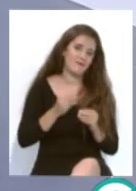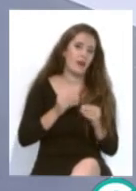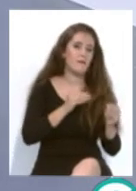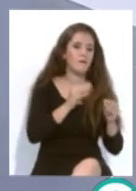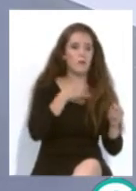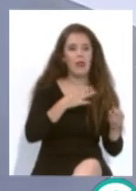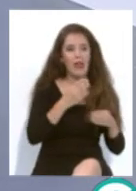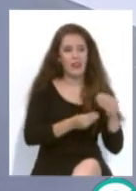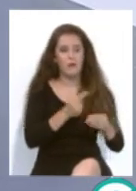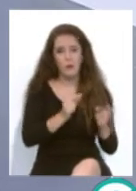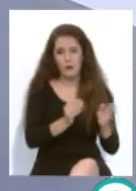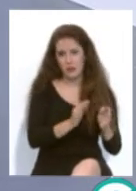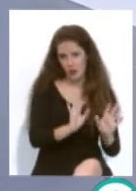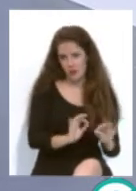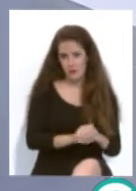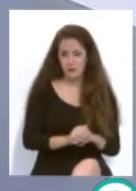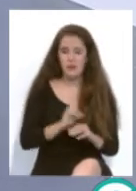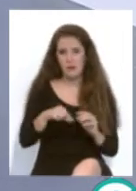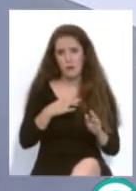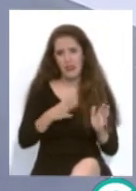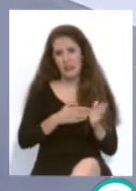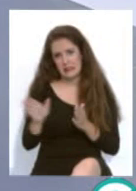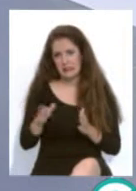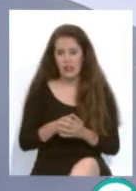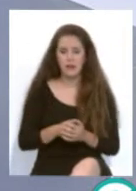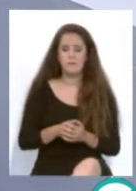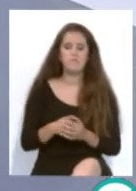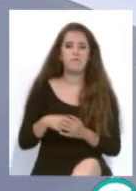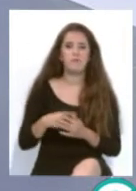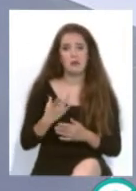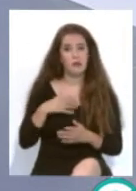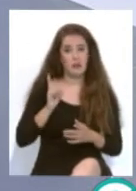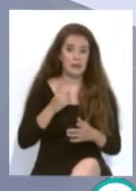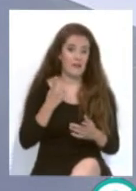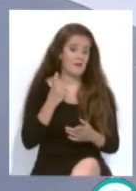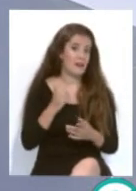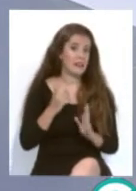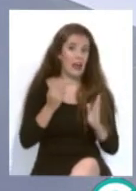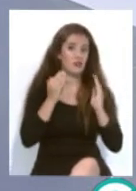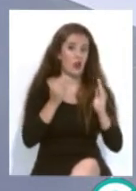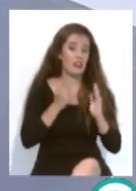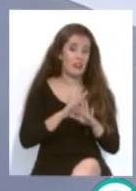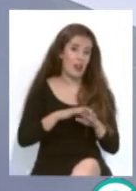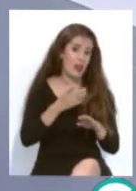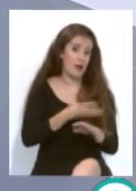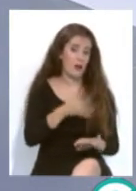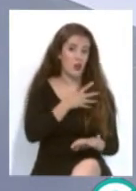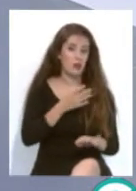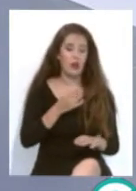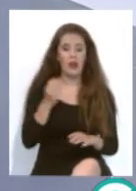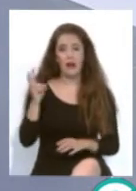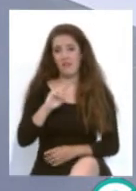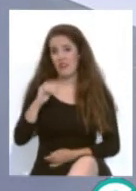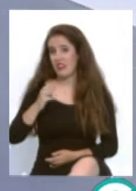pueden quitar para que haya, siga habiendo esa pista de atletismo. Con lo cual, solo queda felicitar, creo, al Real Club Deportivo Mallorca, a Vicente